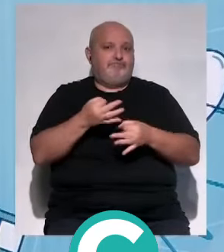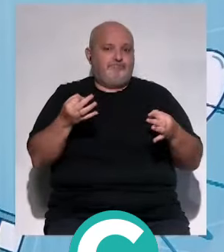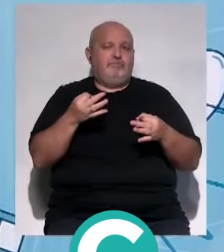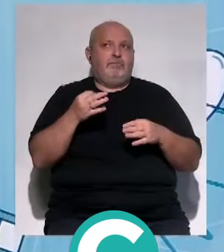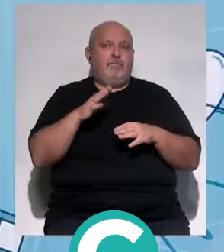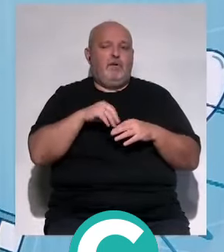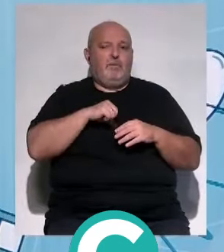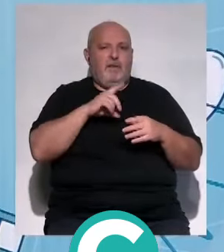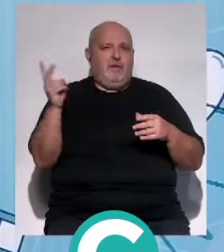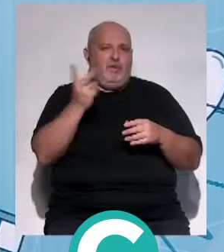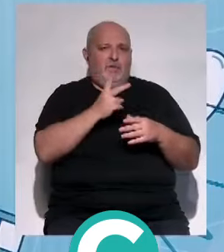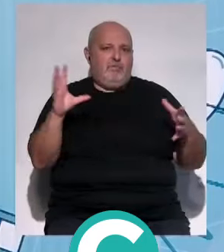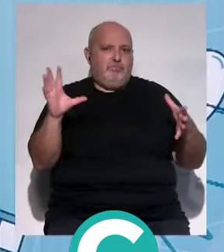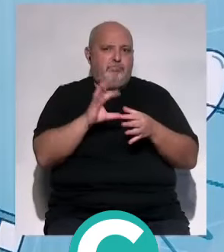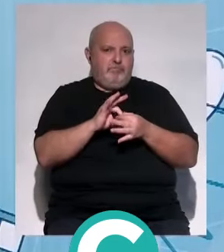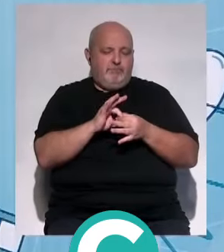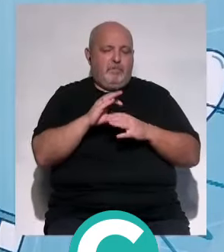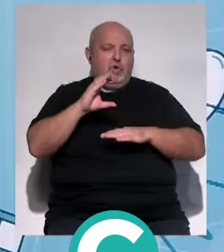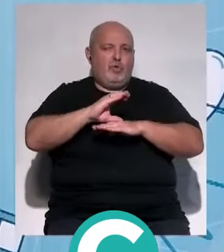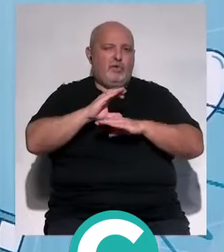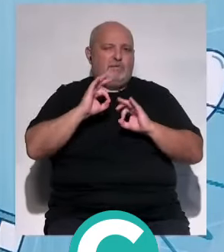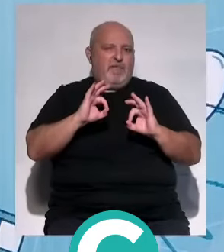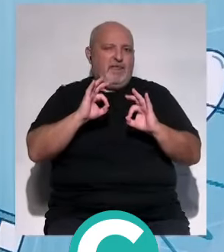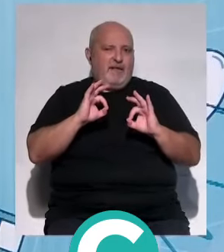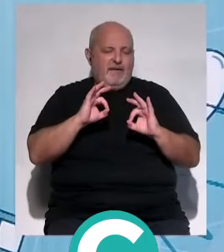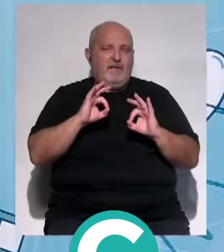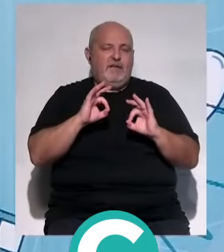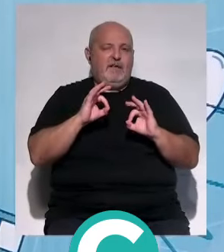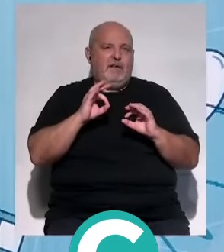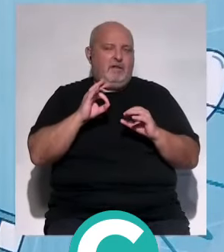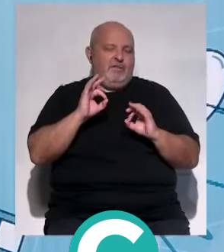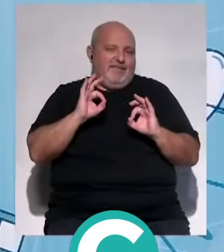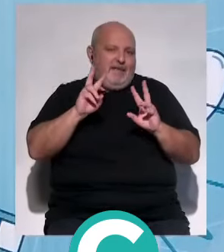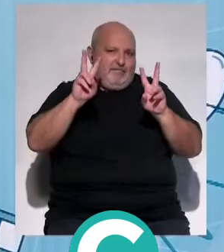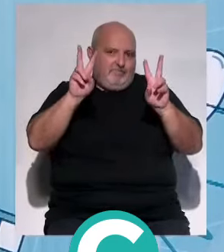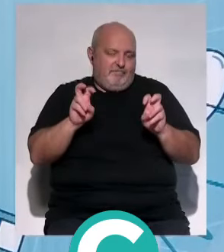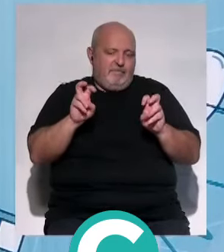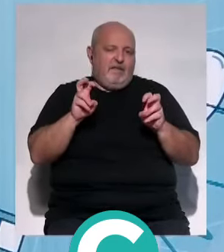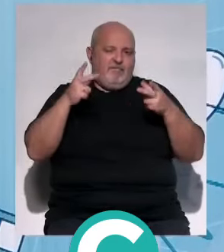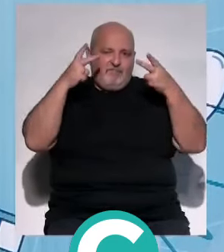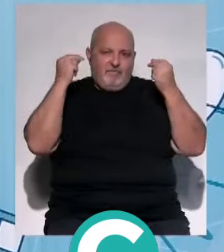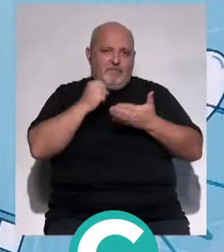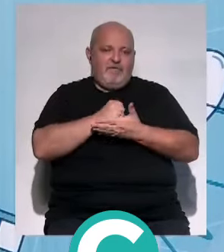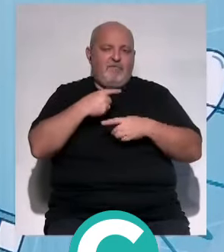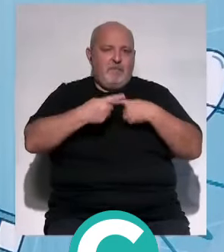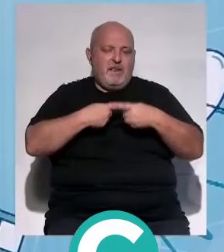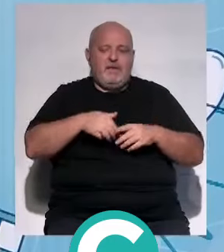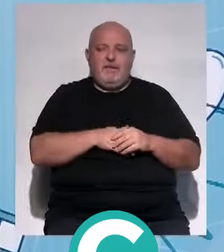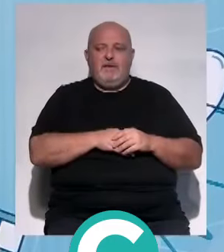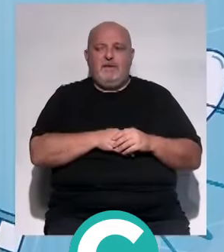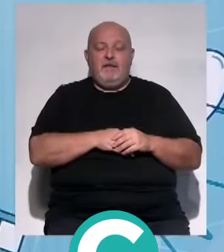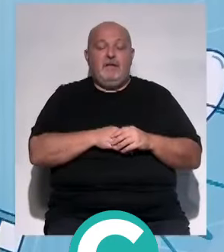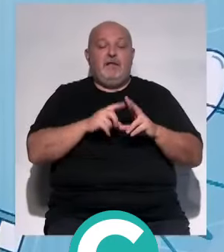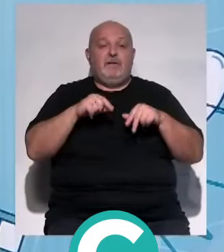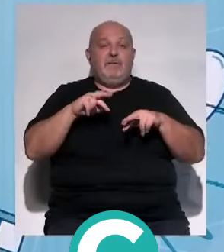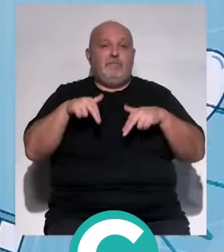el hospital. A nivel de consulta especializada, como consulta de enfermería y de medicina de familia, nos